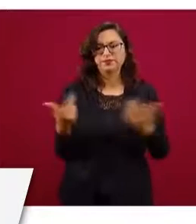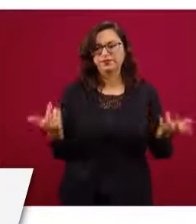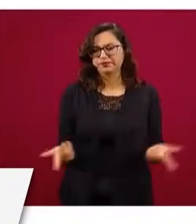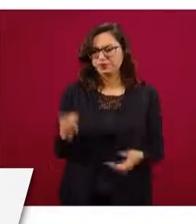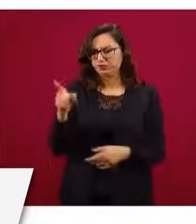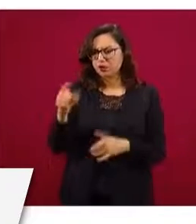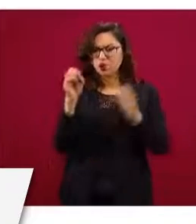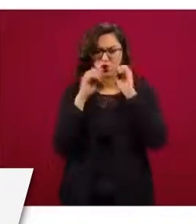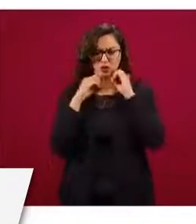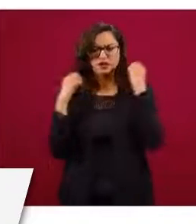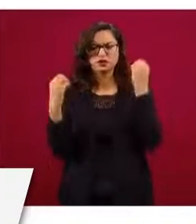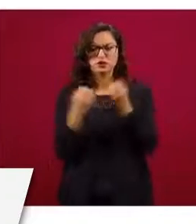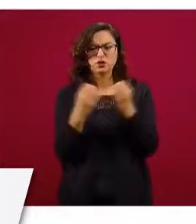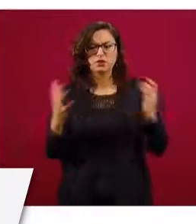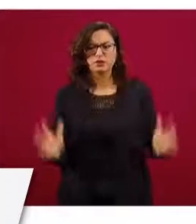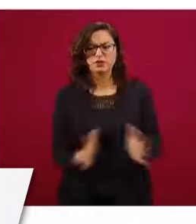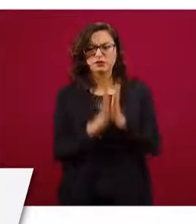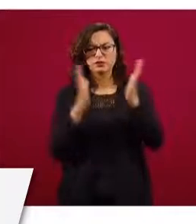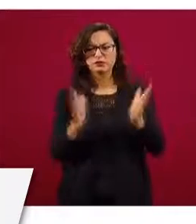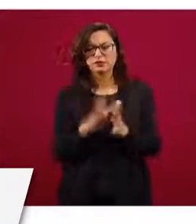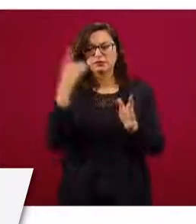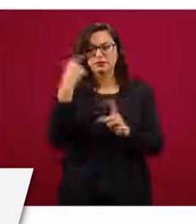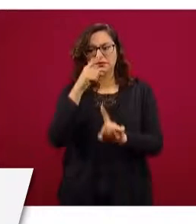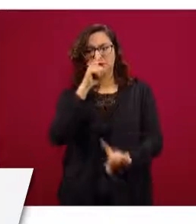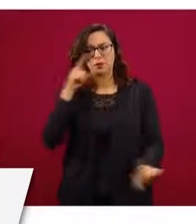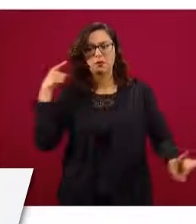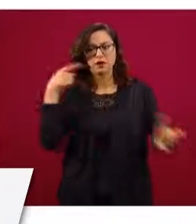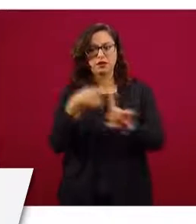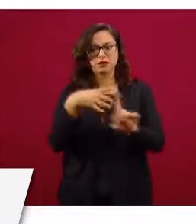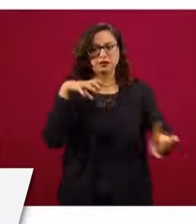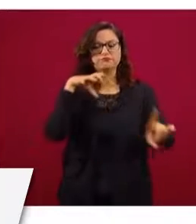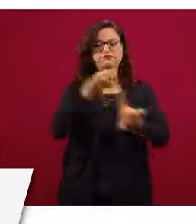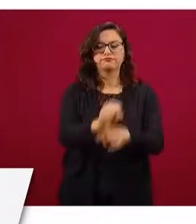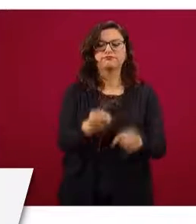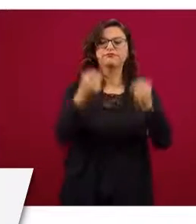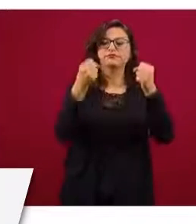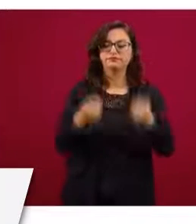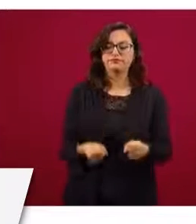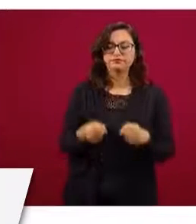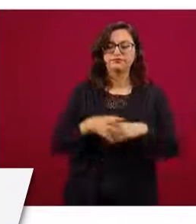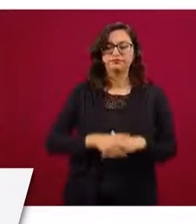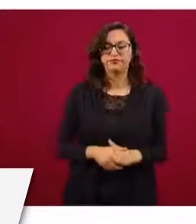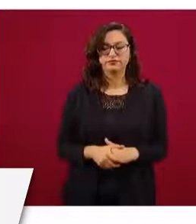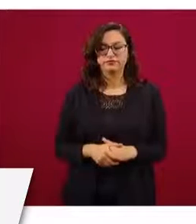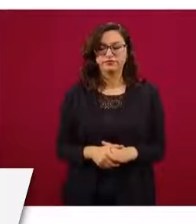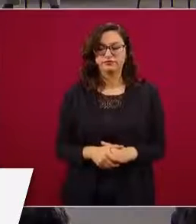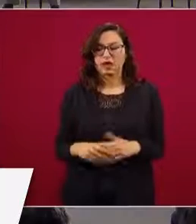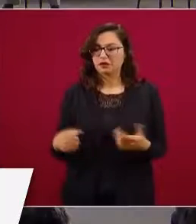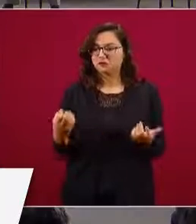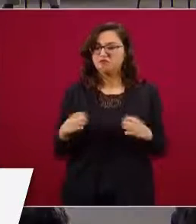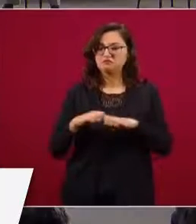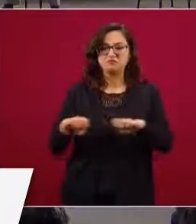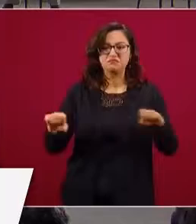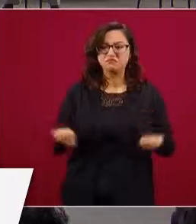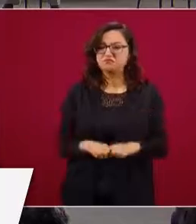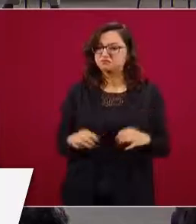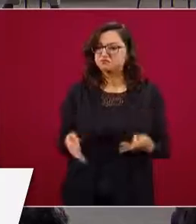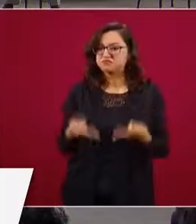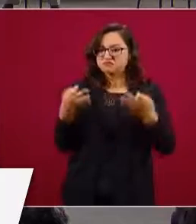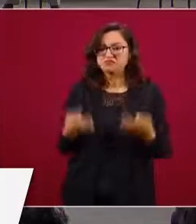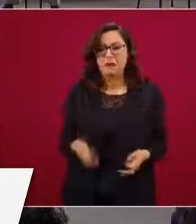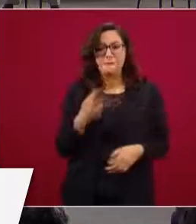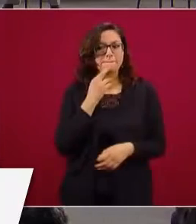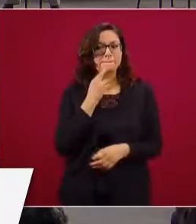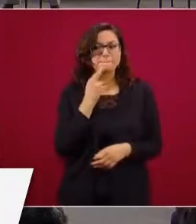para garantizar que estos objetivos se cumplan. Entonces, tenemos el mejor equipo posible, el mejor equipo del